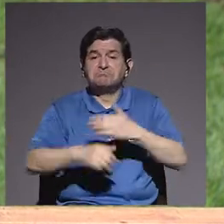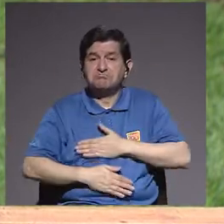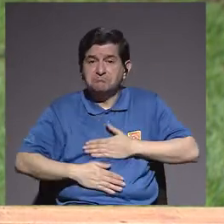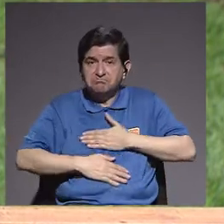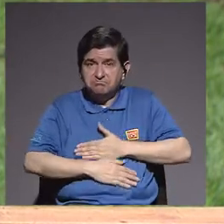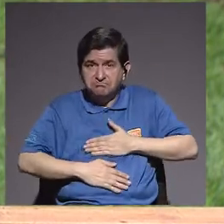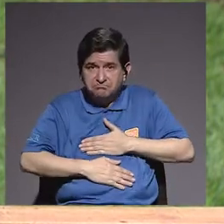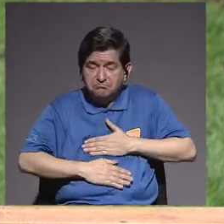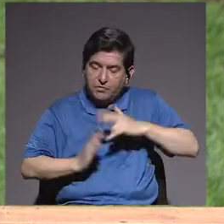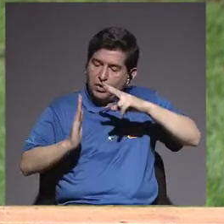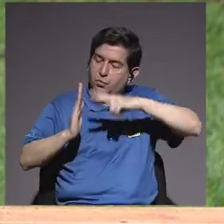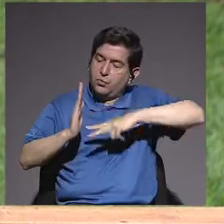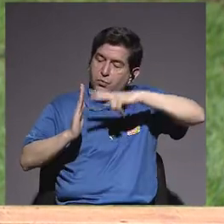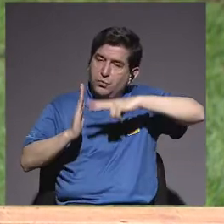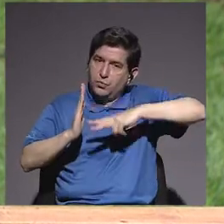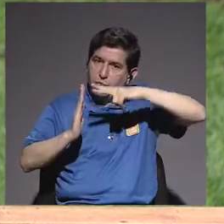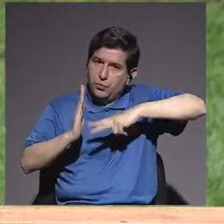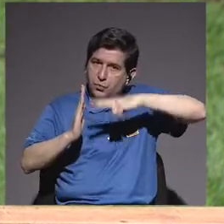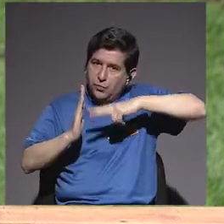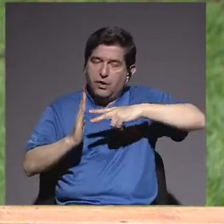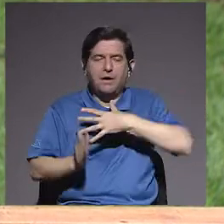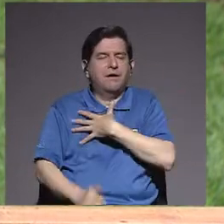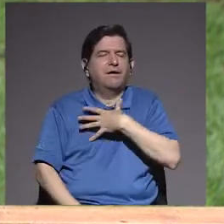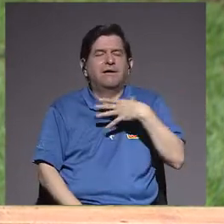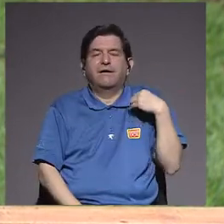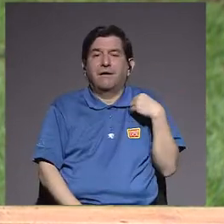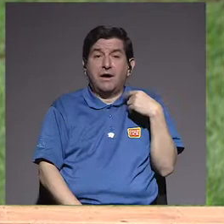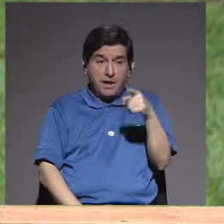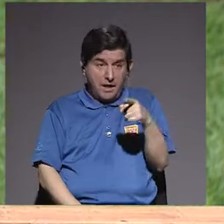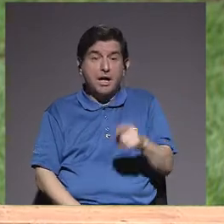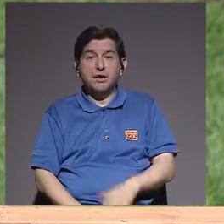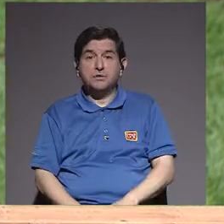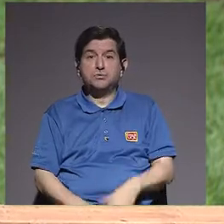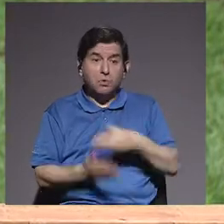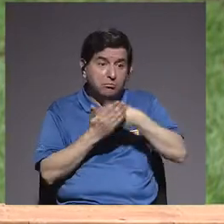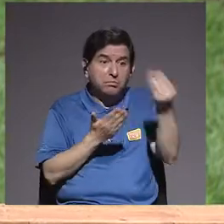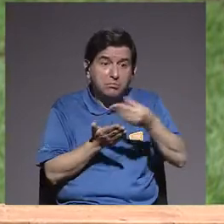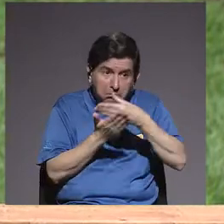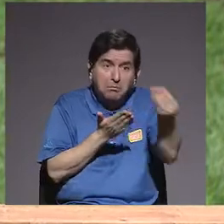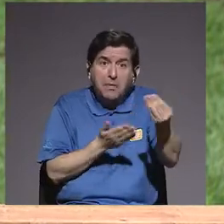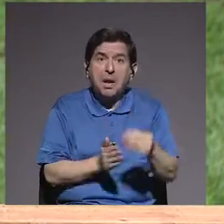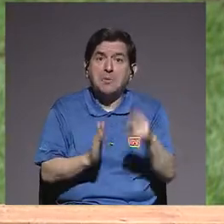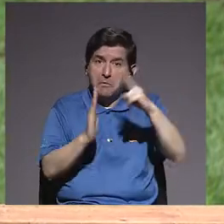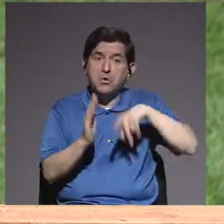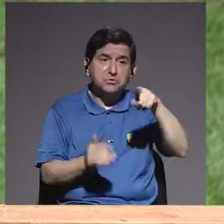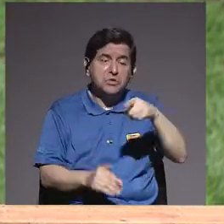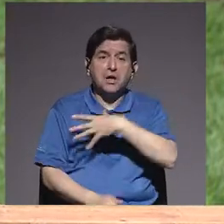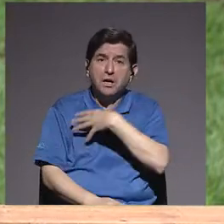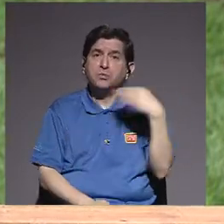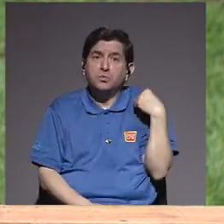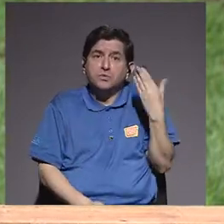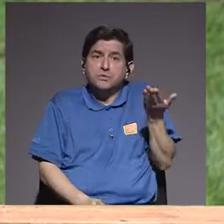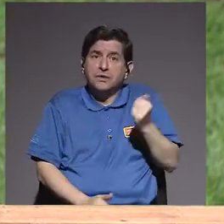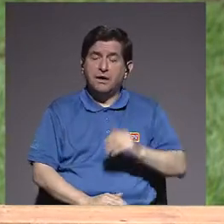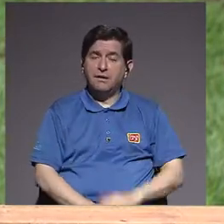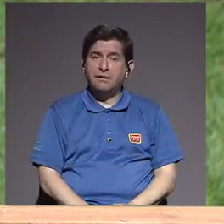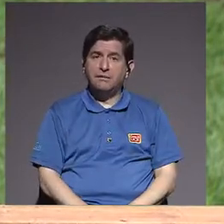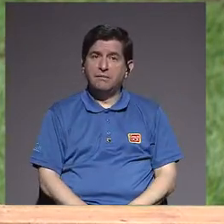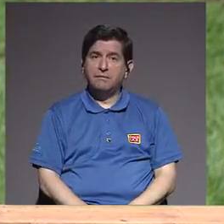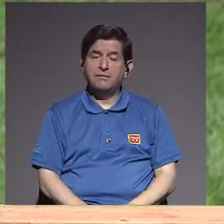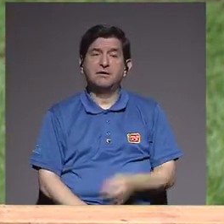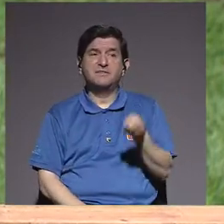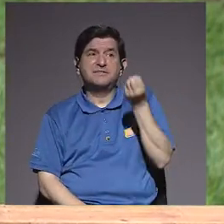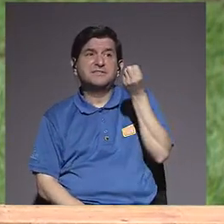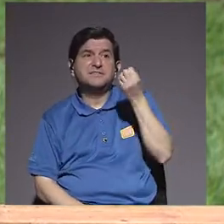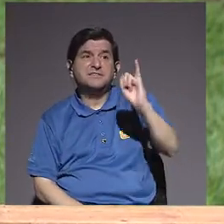disfrutar de lecturas que muchas veces les gustan, eso pues comprémosle las lecturas que a ellos les gustan. Y